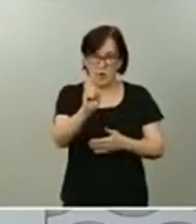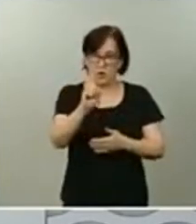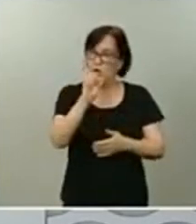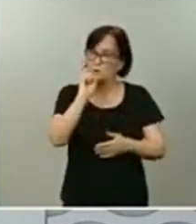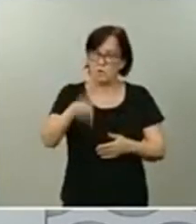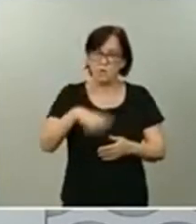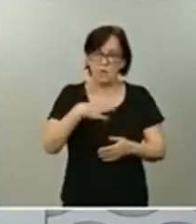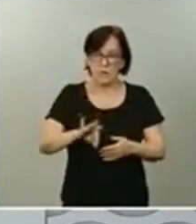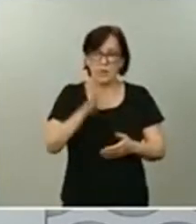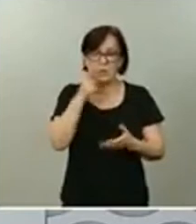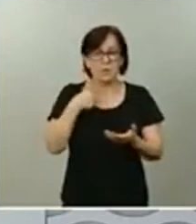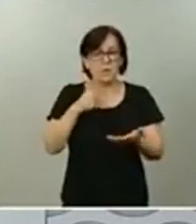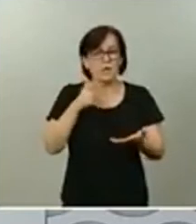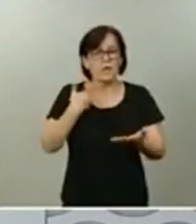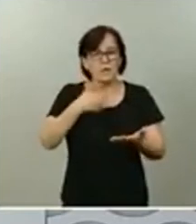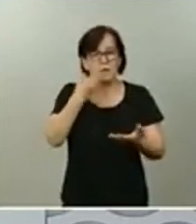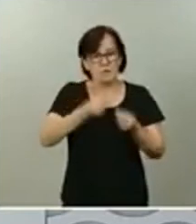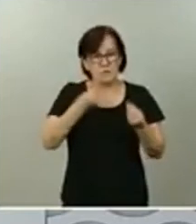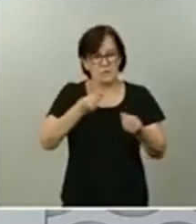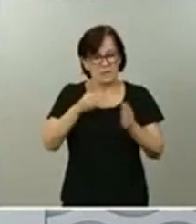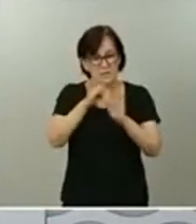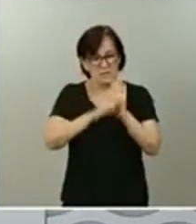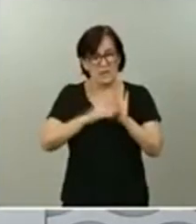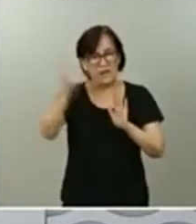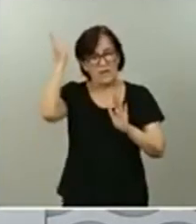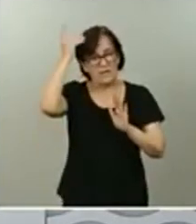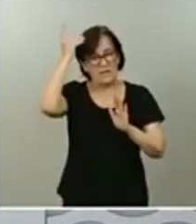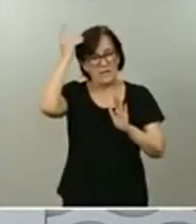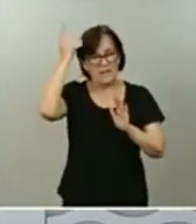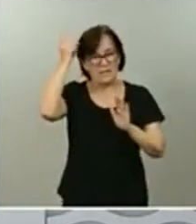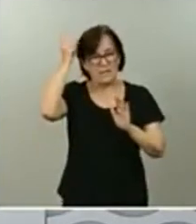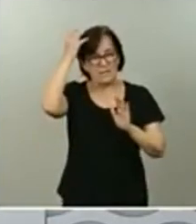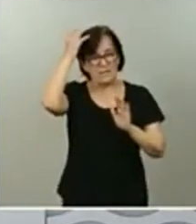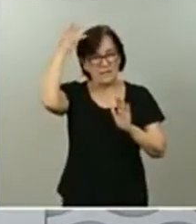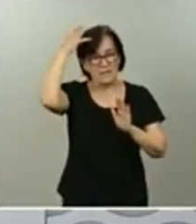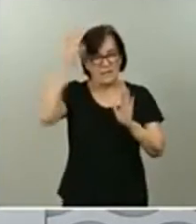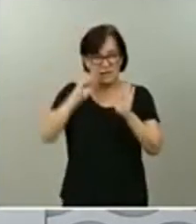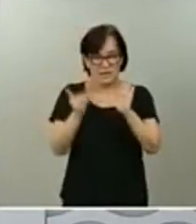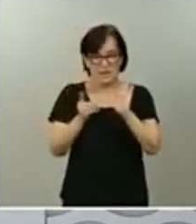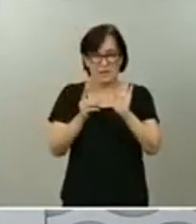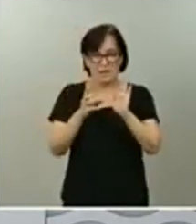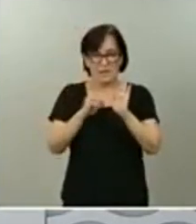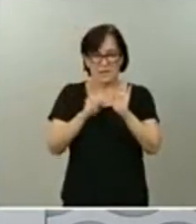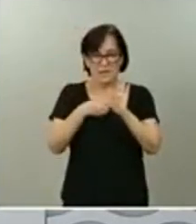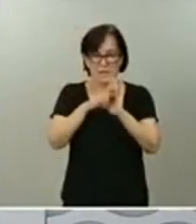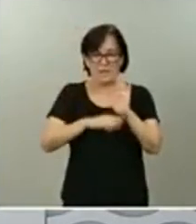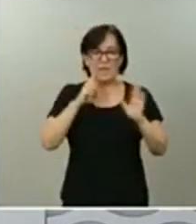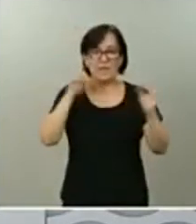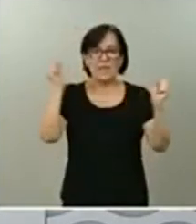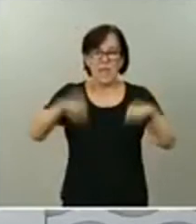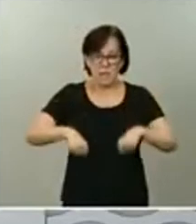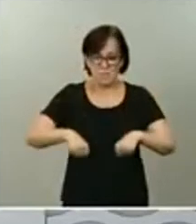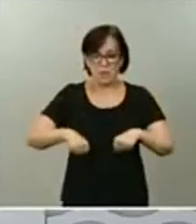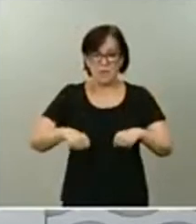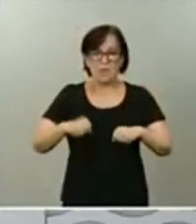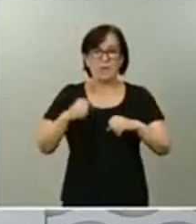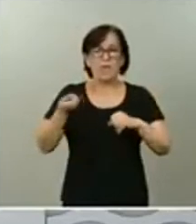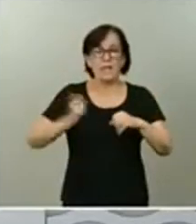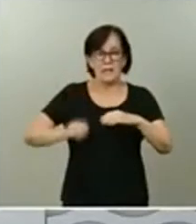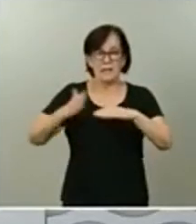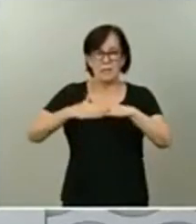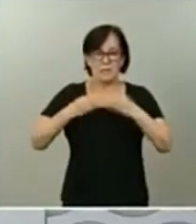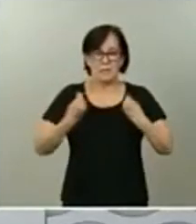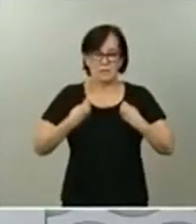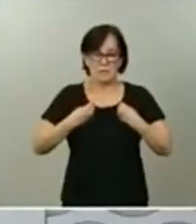se ha reflejado en los respectivos decretos ley, la aprobación del ingreso mínimo vital, la prestación por cese de